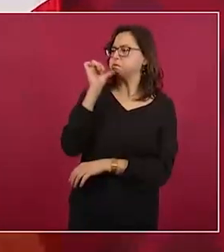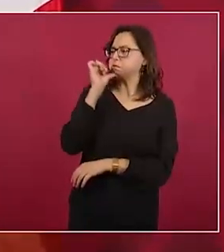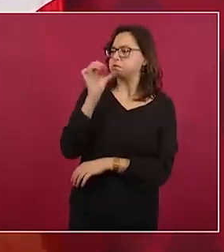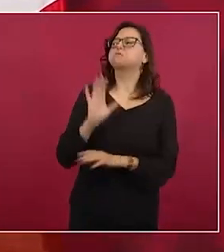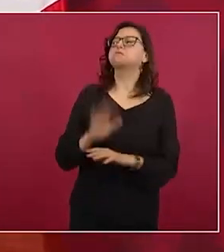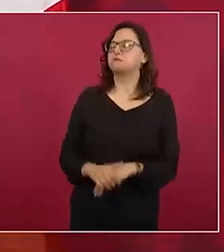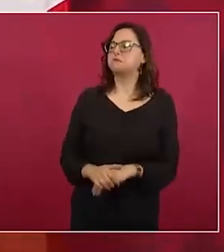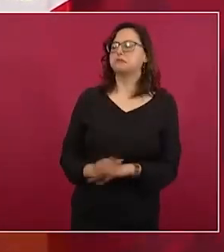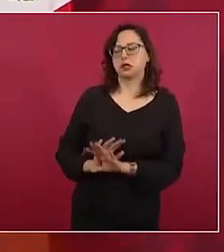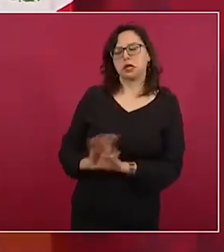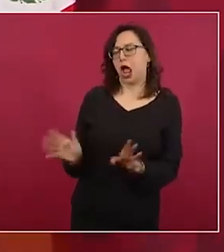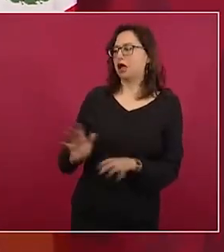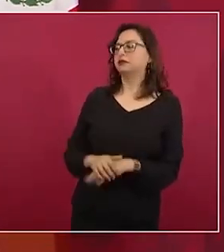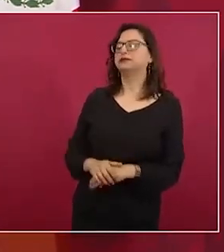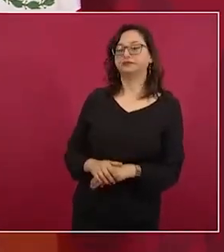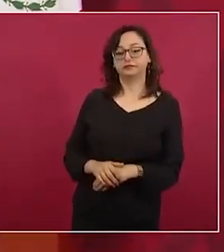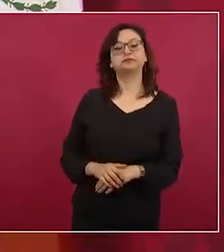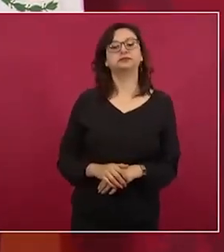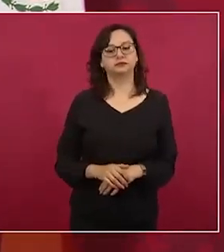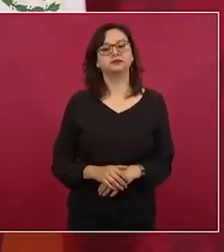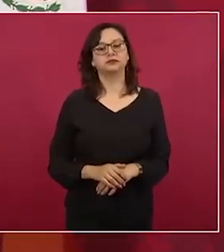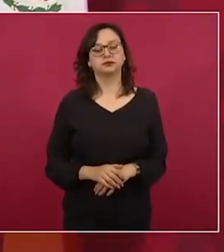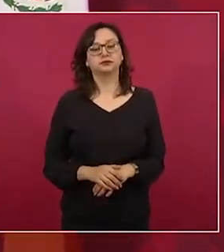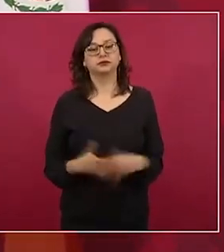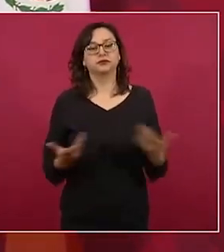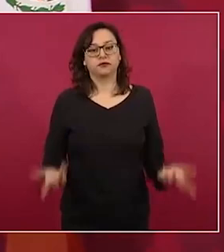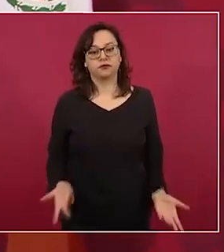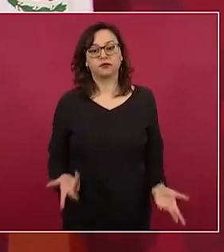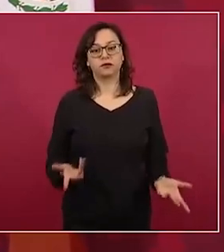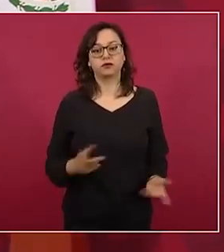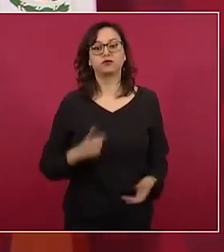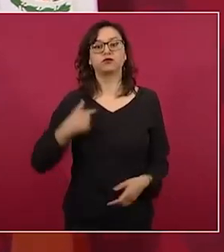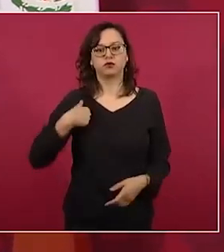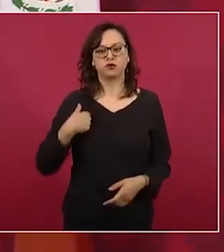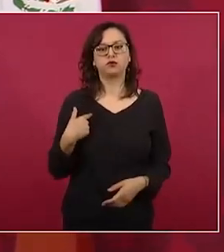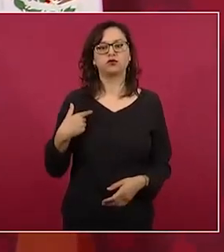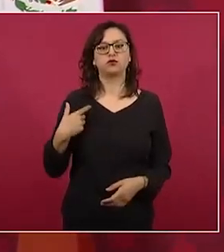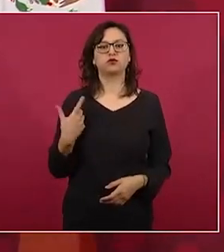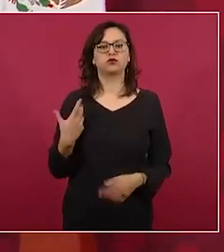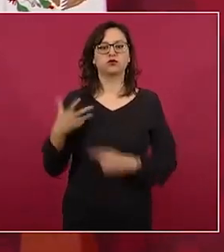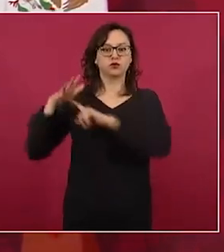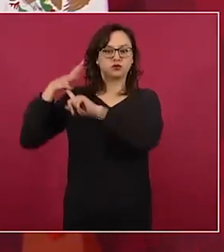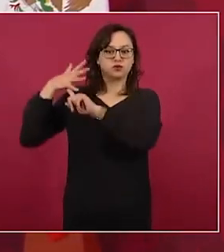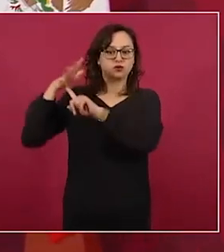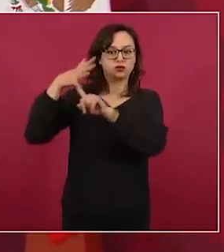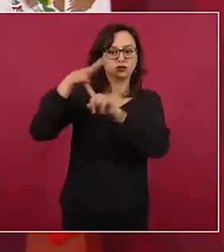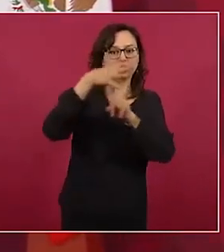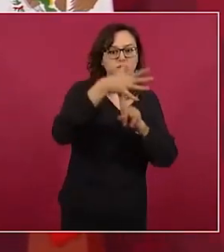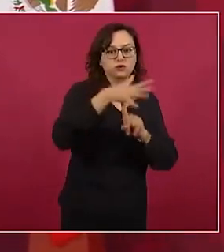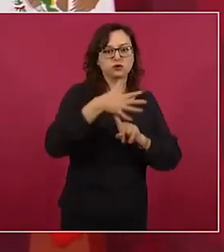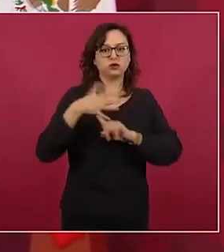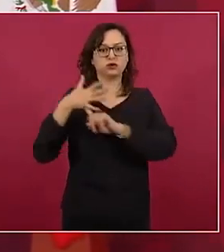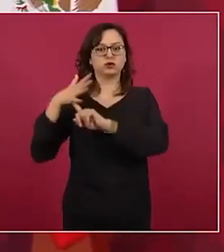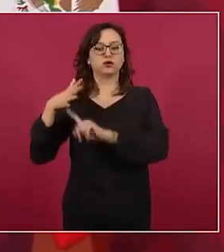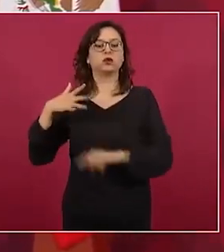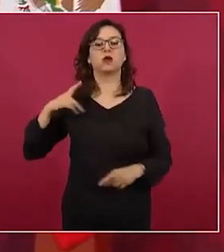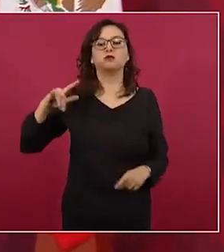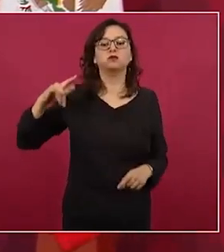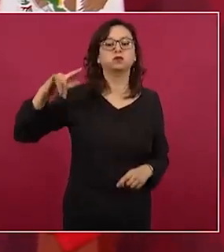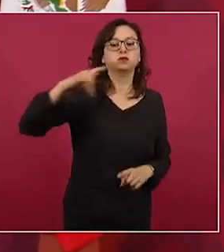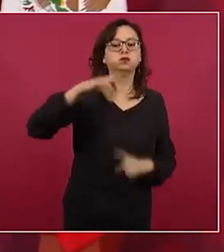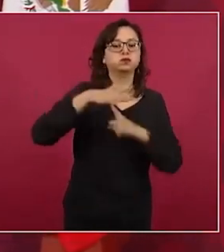Y pasaba yo por ahí, sobrevolaba siempre, como tres veces